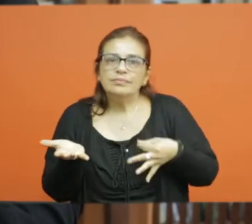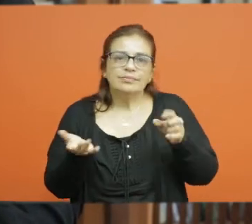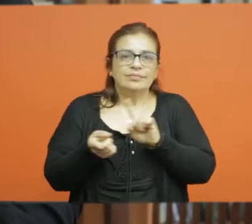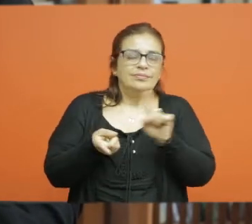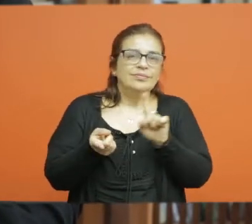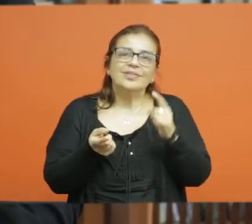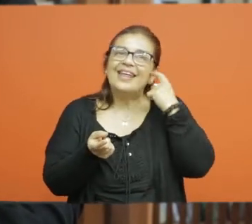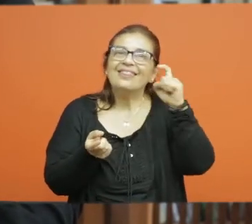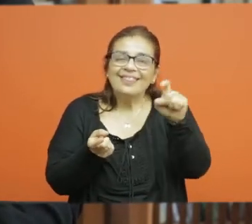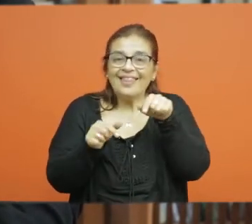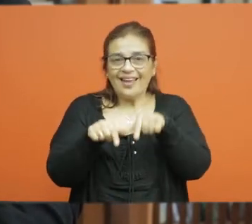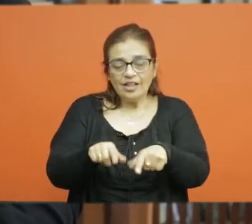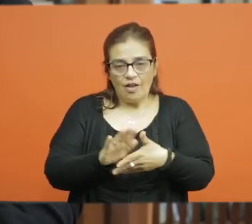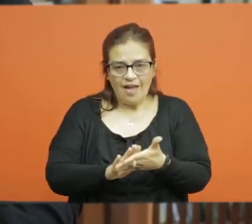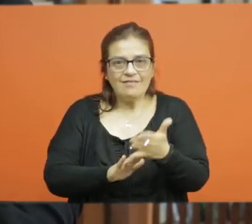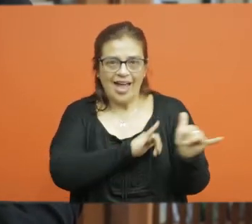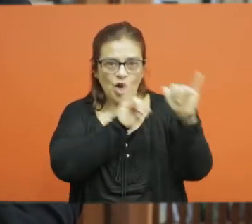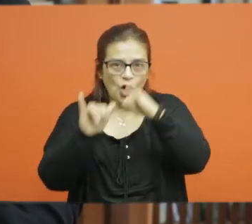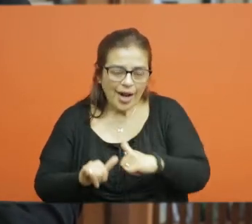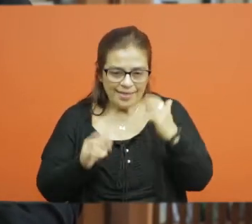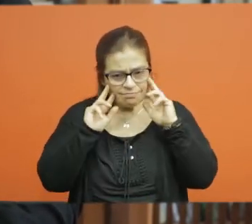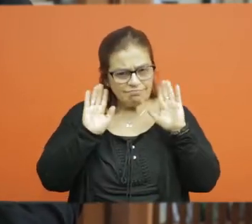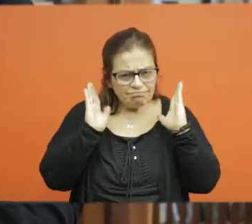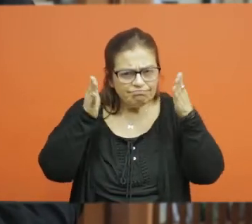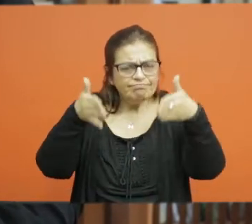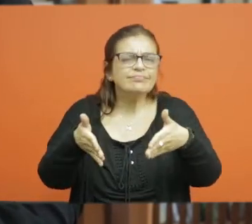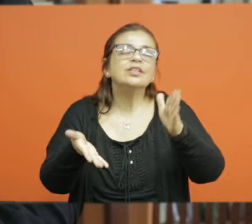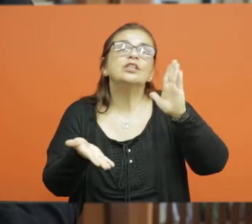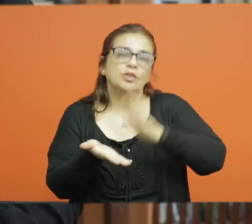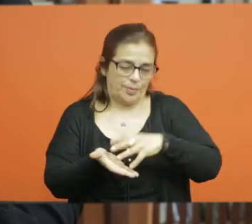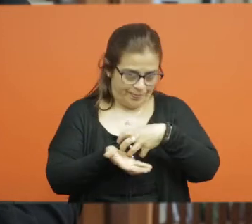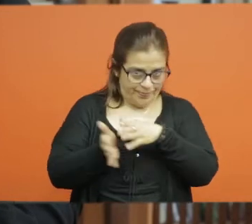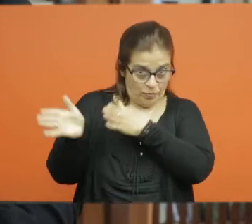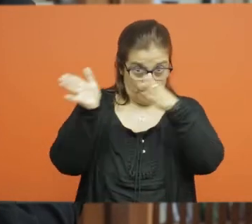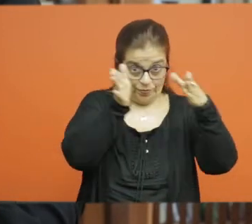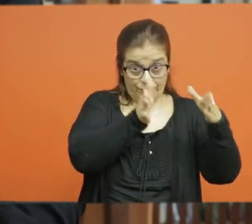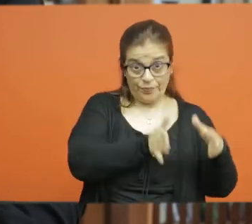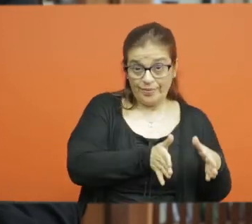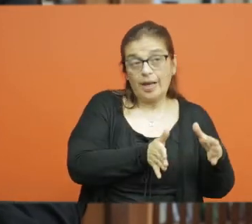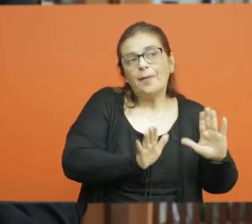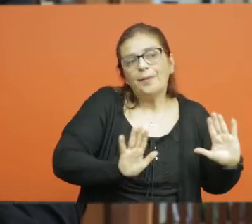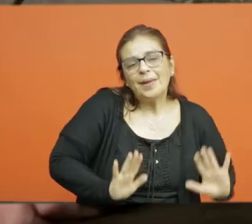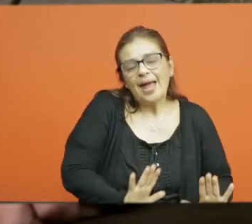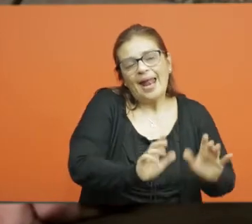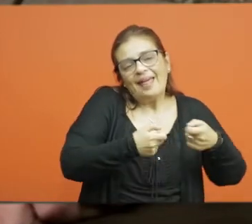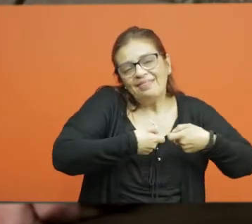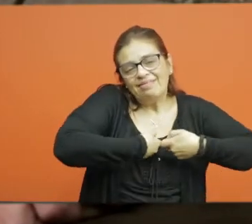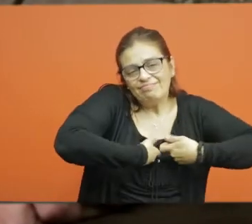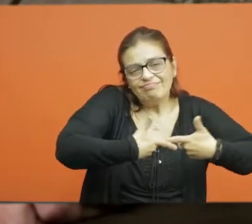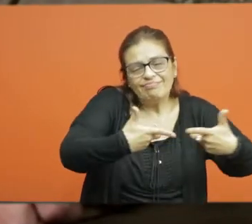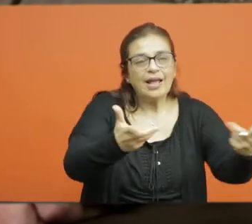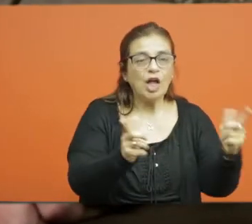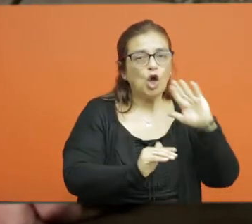con, por un lado, con la producción de conocimiento alrededor de estas literaturas uruguayas y los distintos contextos históricos. Nosotros hace